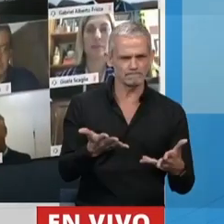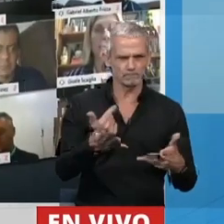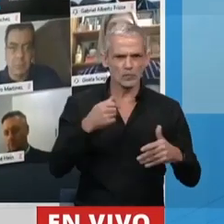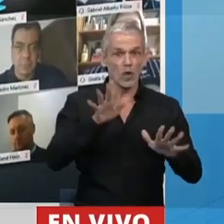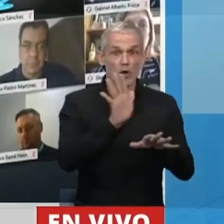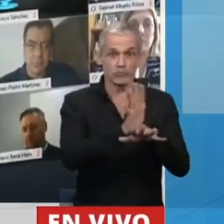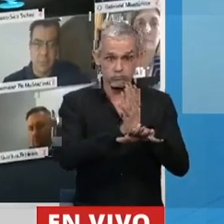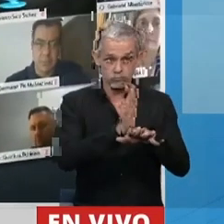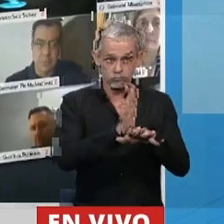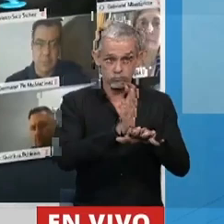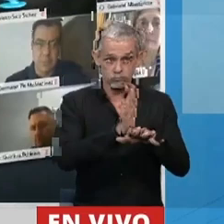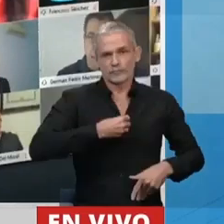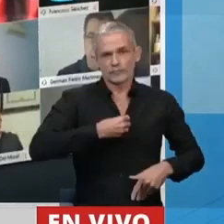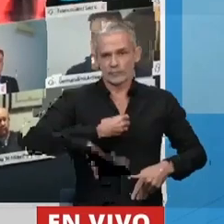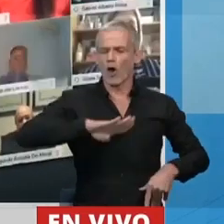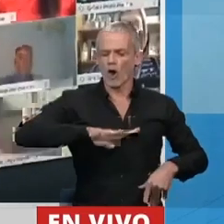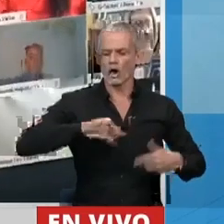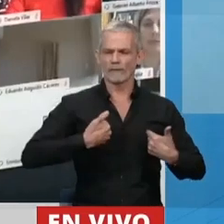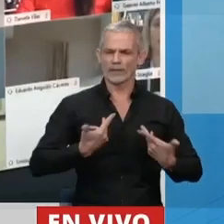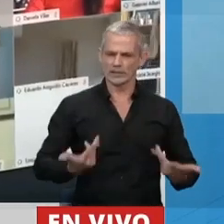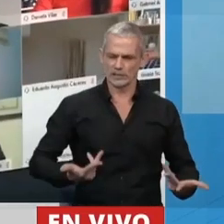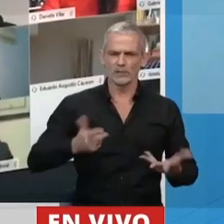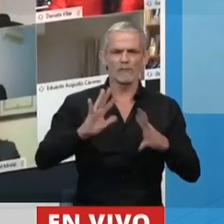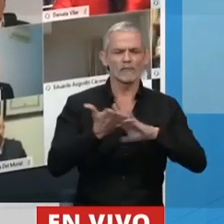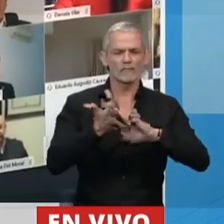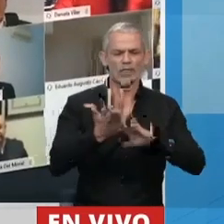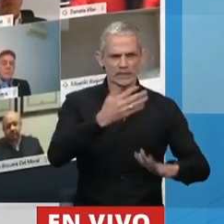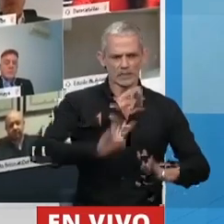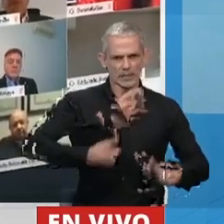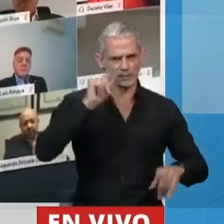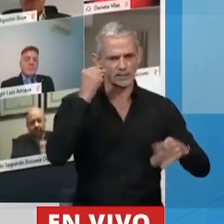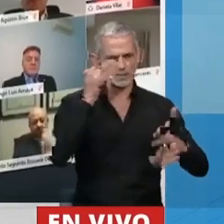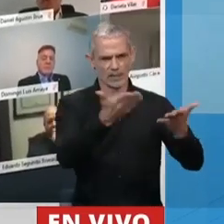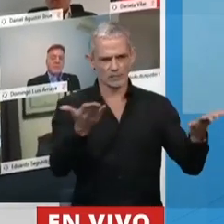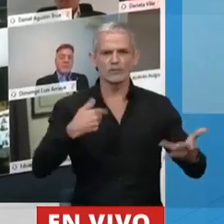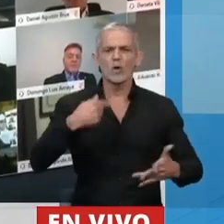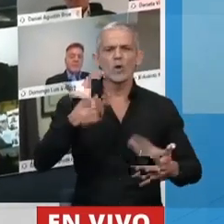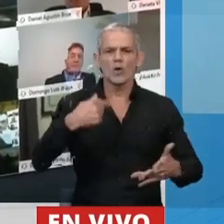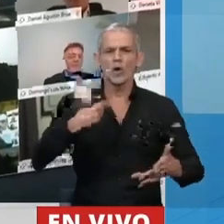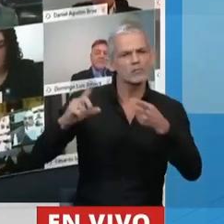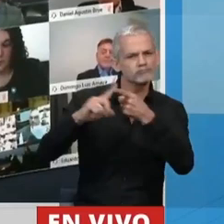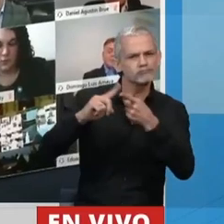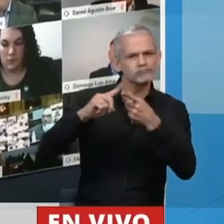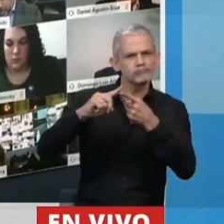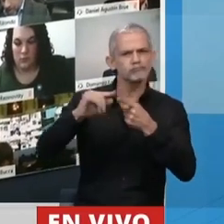son agraviantes y ofensivas, y nos gustaría muy bien poder comunicar con la